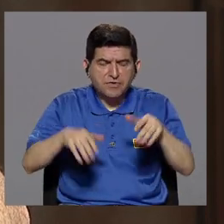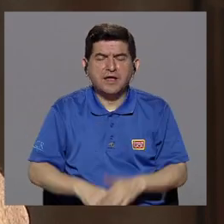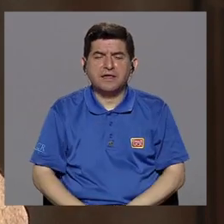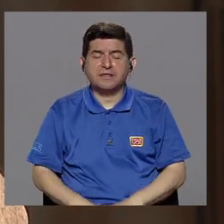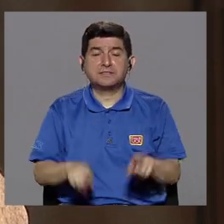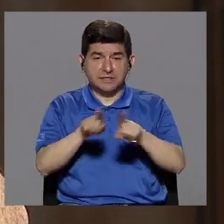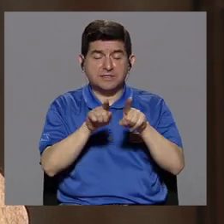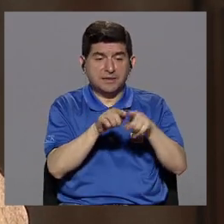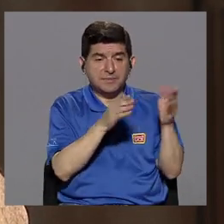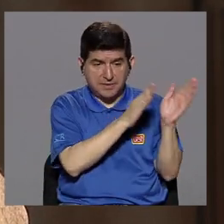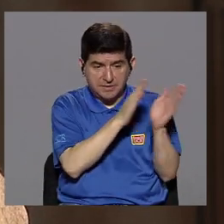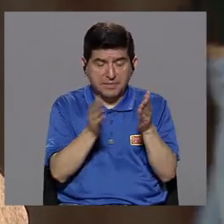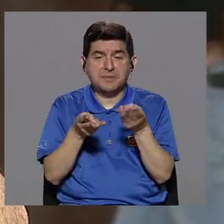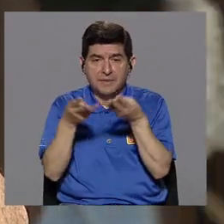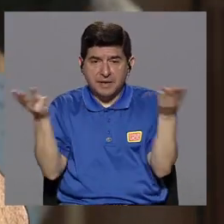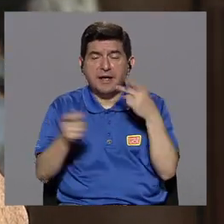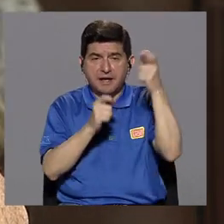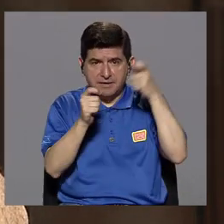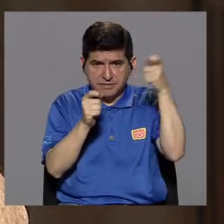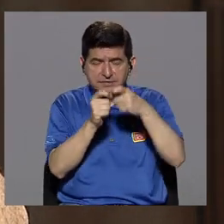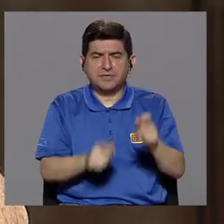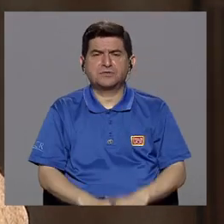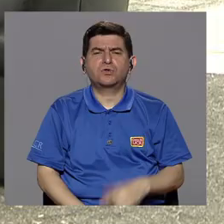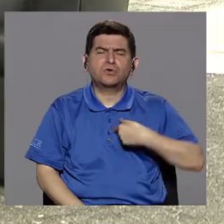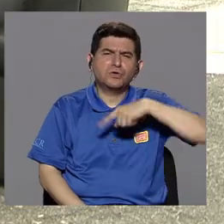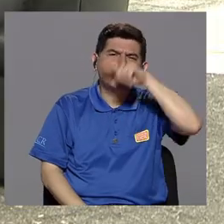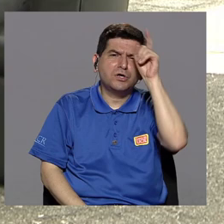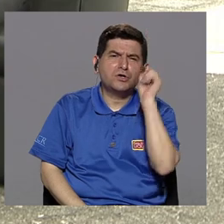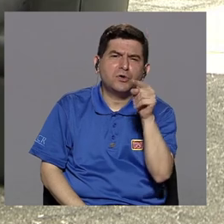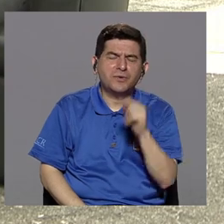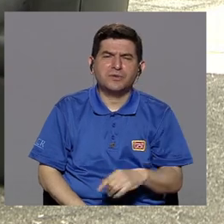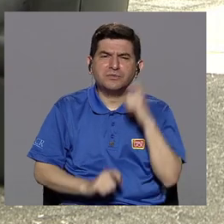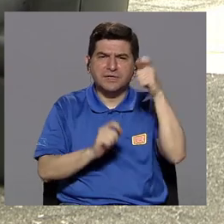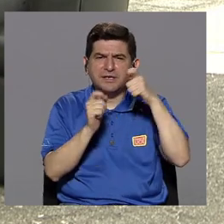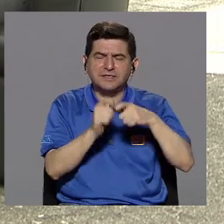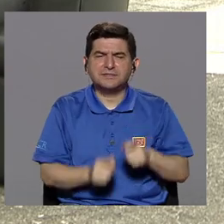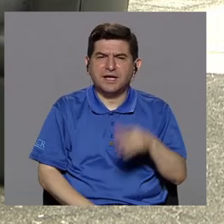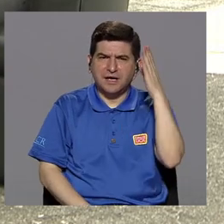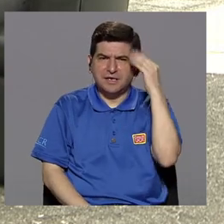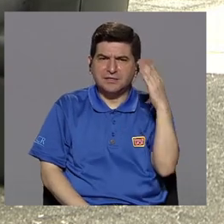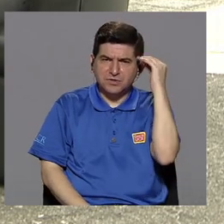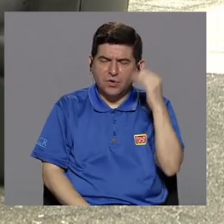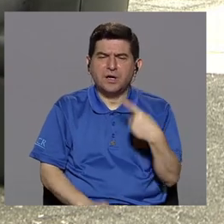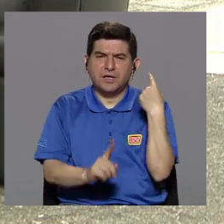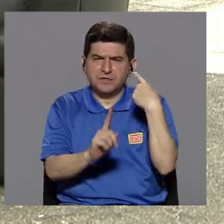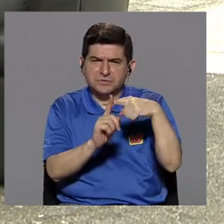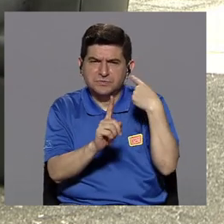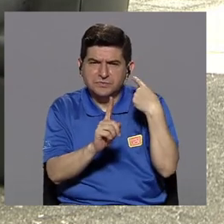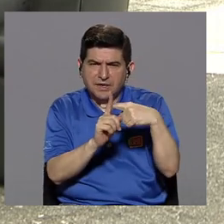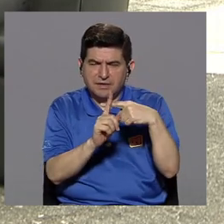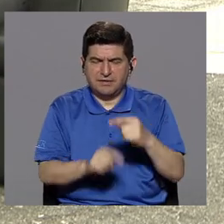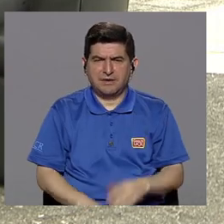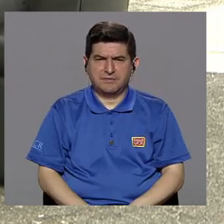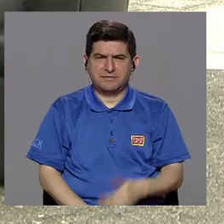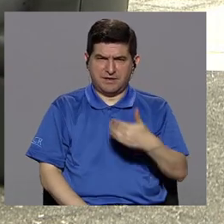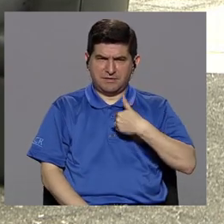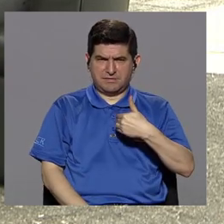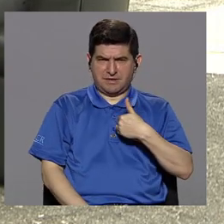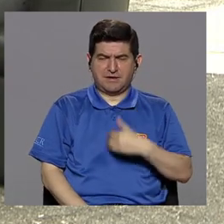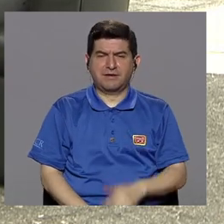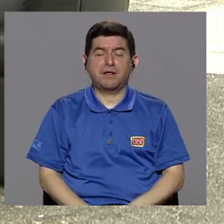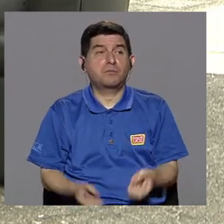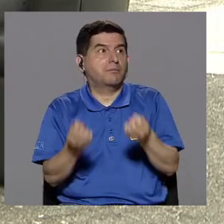material específico. Más bien, Fernando, quería preguntarle sobre las experiencias positivas que han tenido. Exacto.